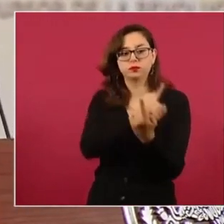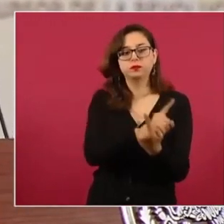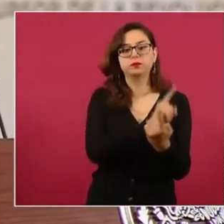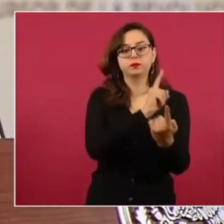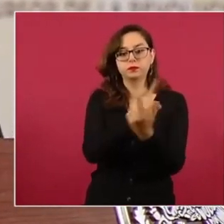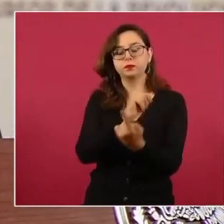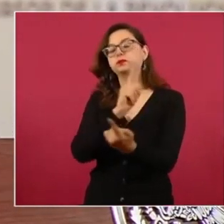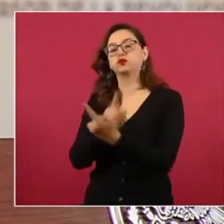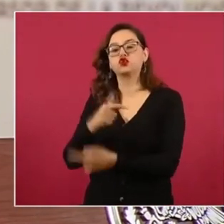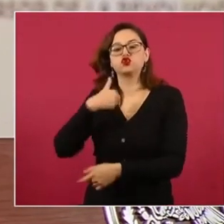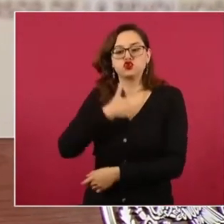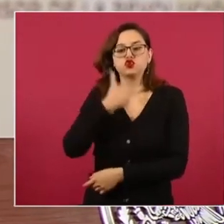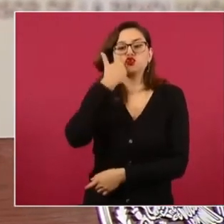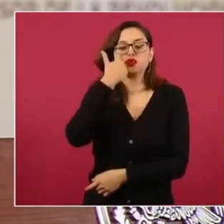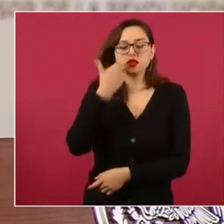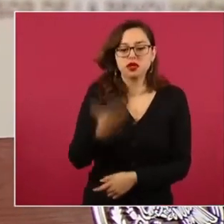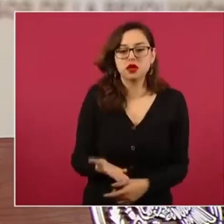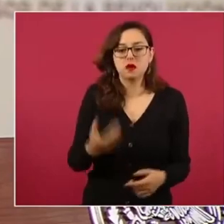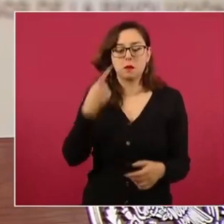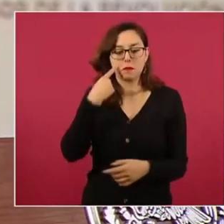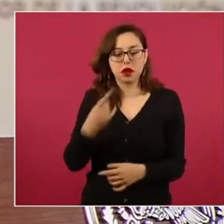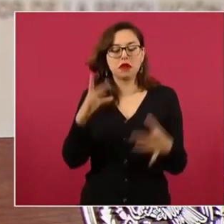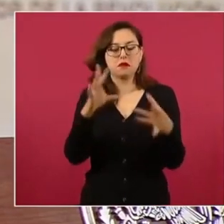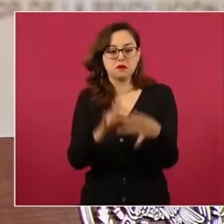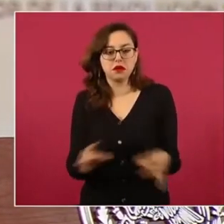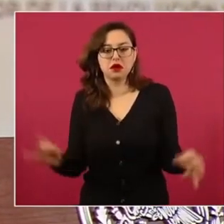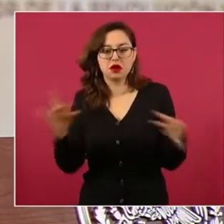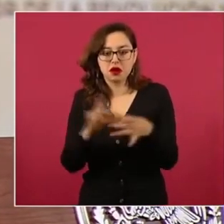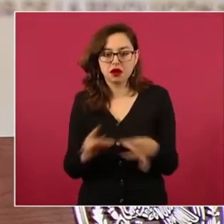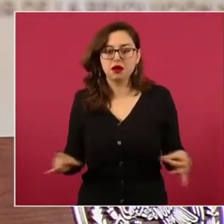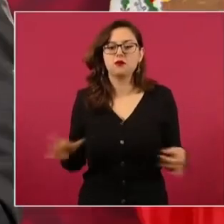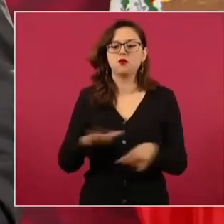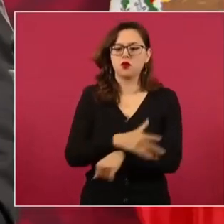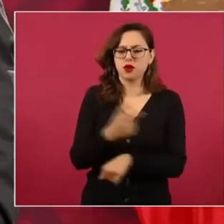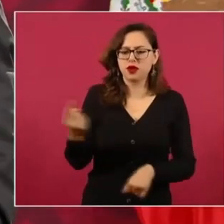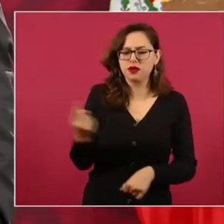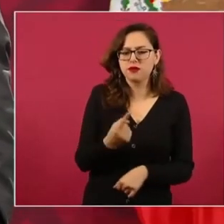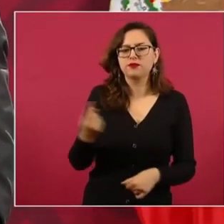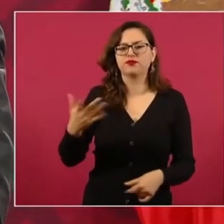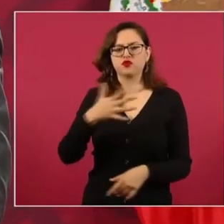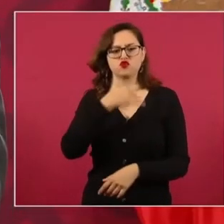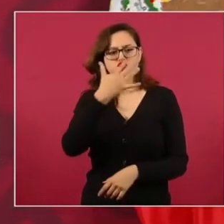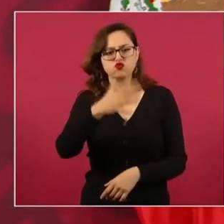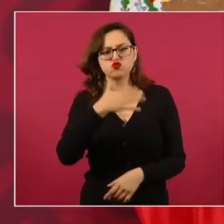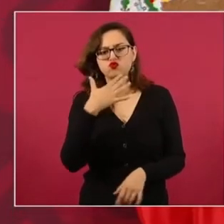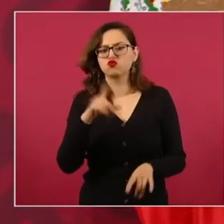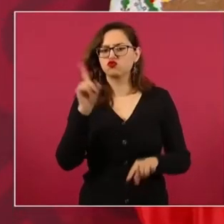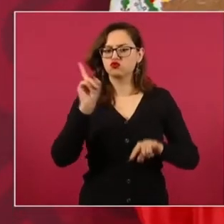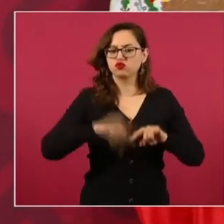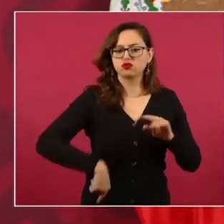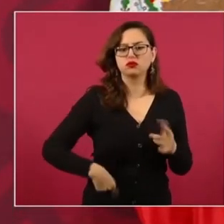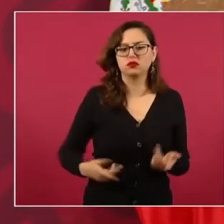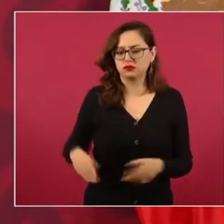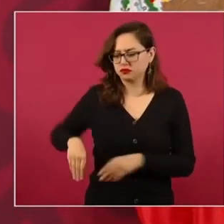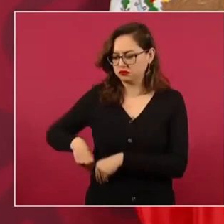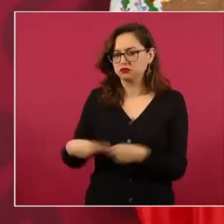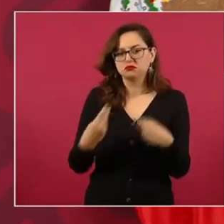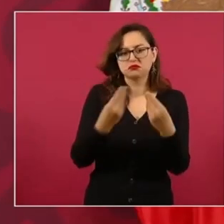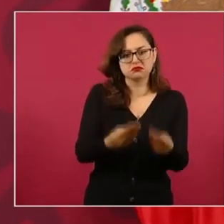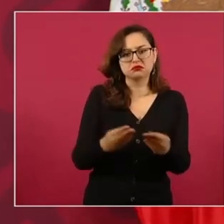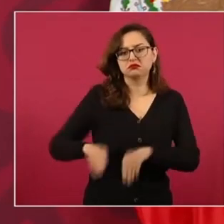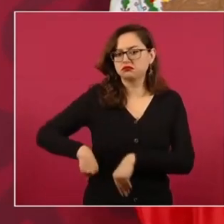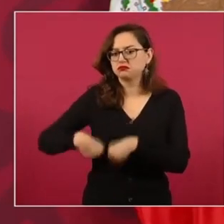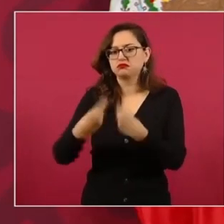aspiro a esto y hay que cambiar este régimen corrupto y aquí te dejo